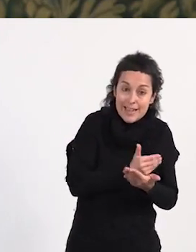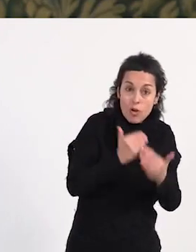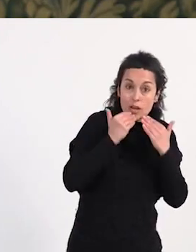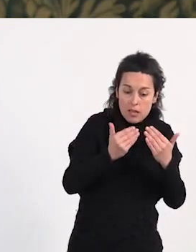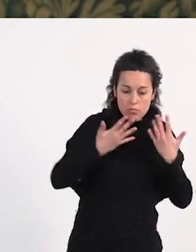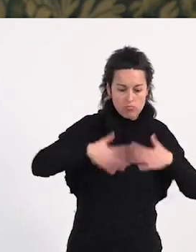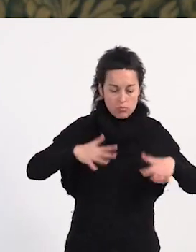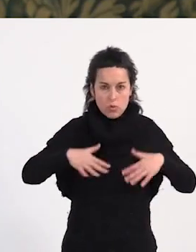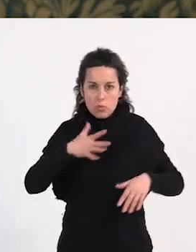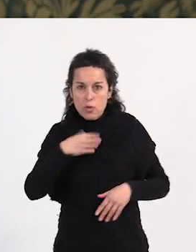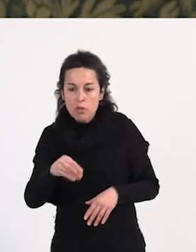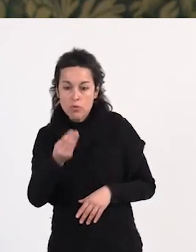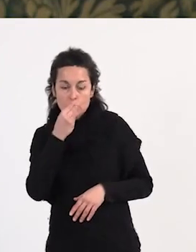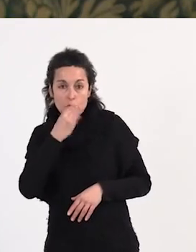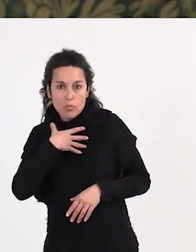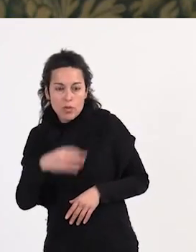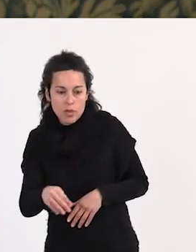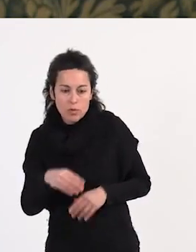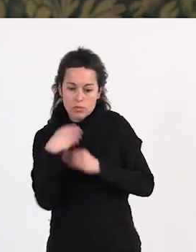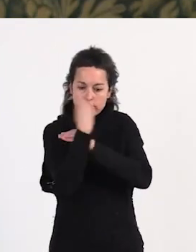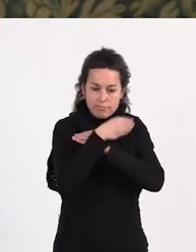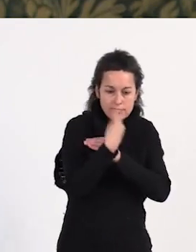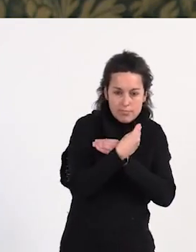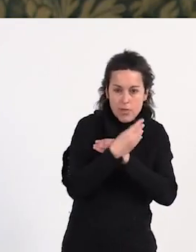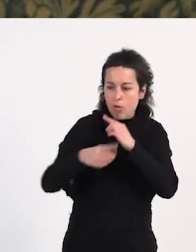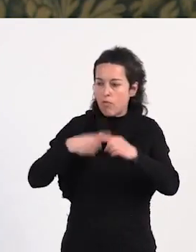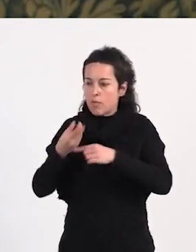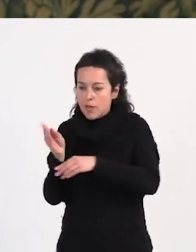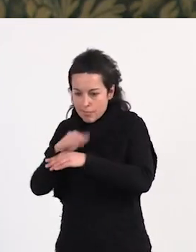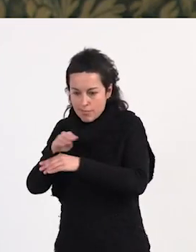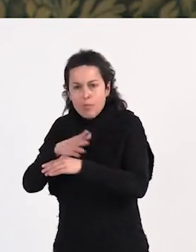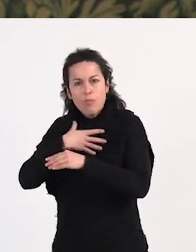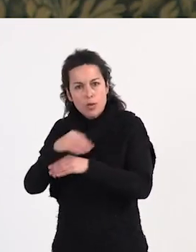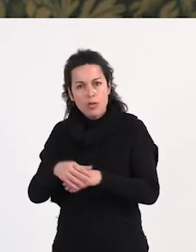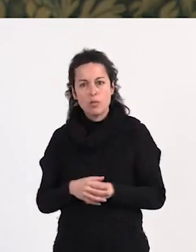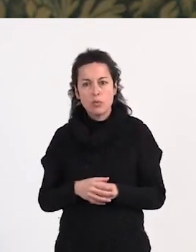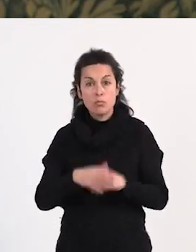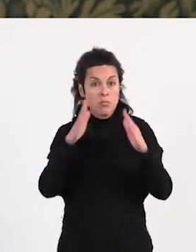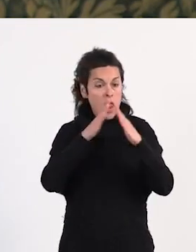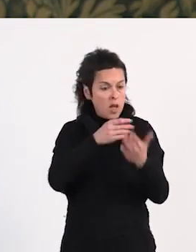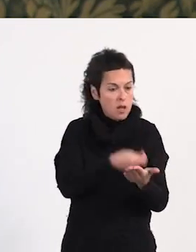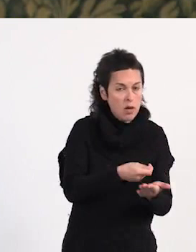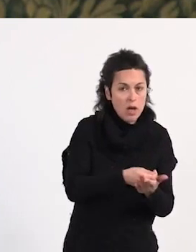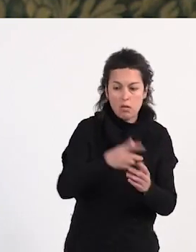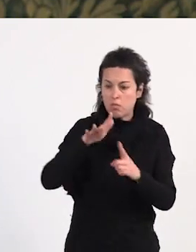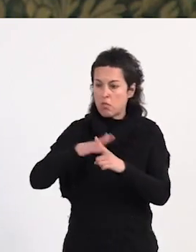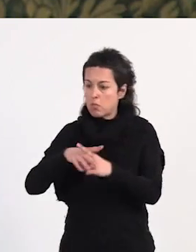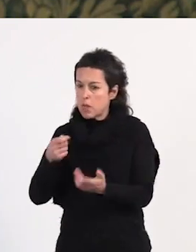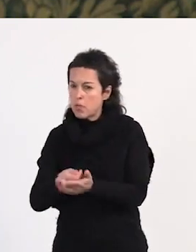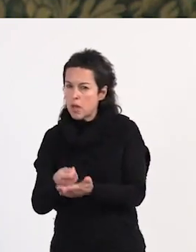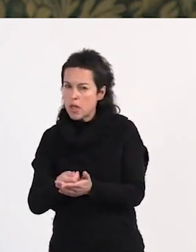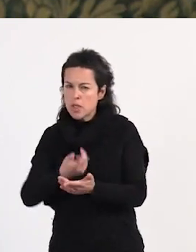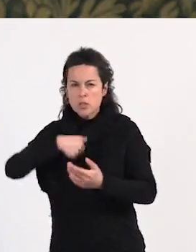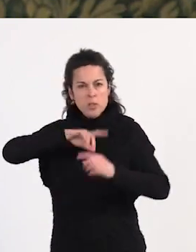vestirnos y mantenernos y sacar adelante a nuestras familias. Pagar la casa, nuestras facturas, con